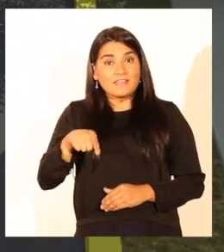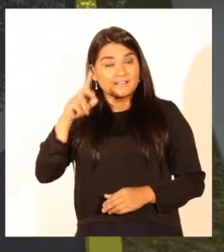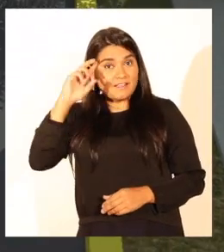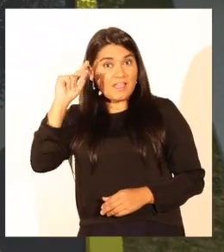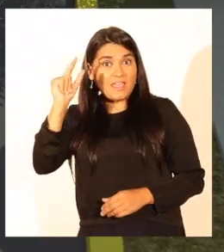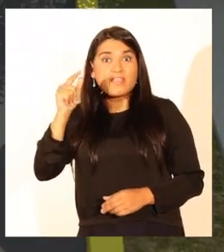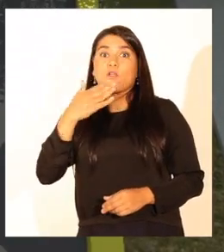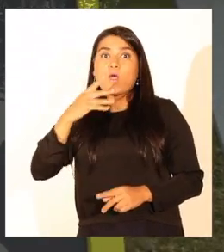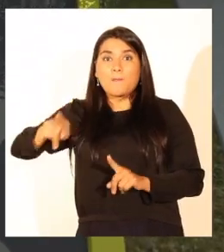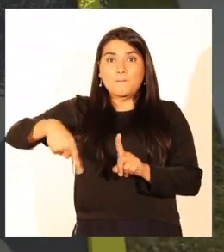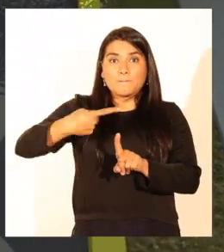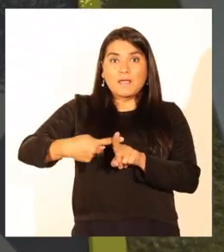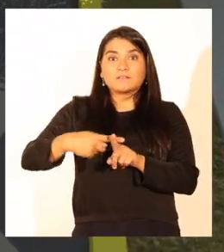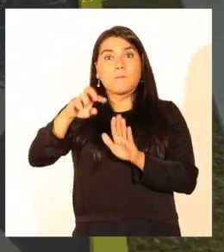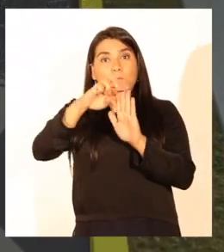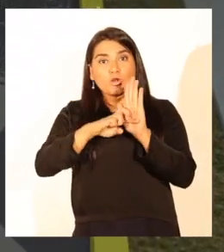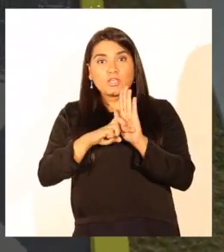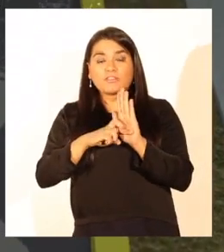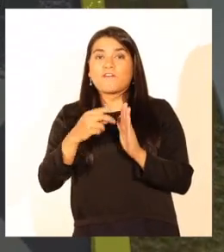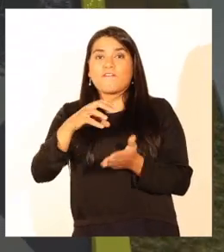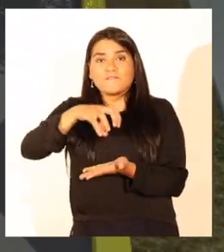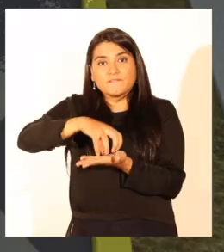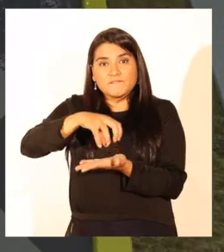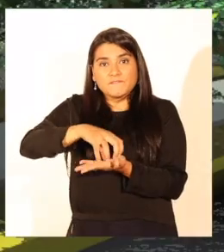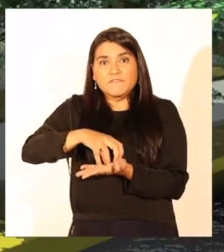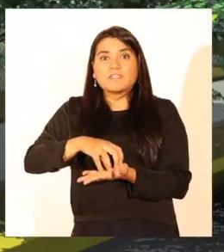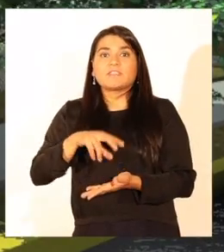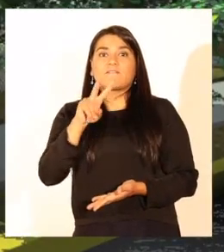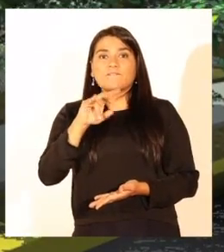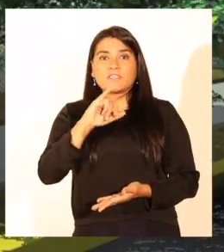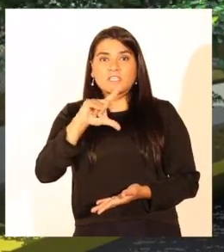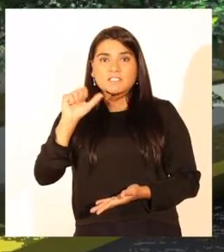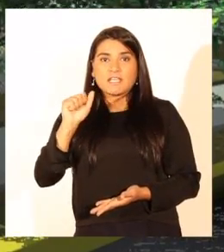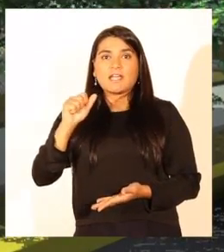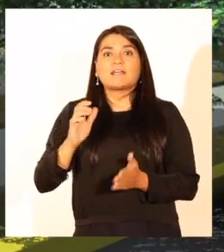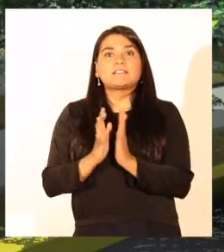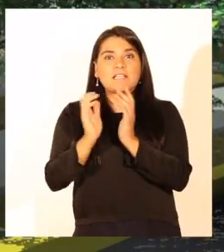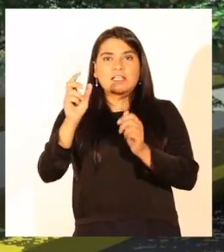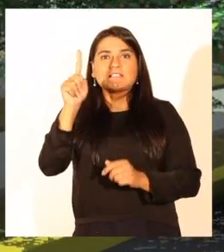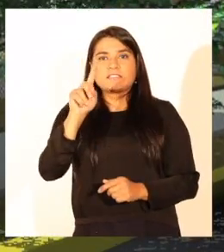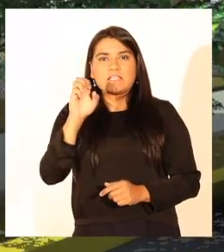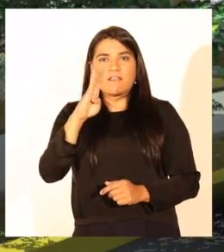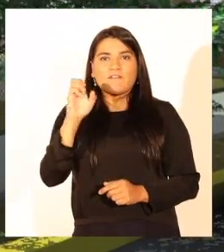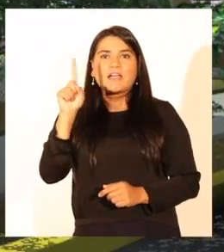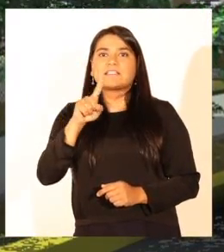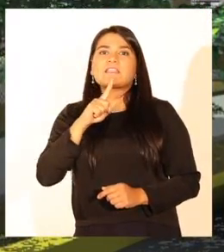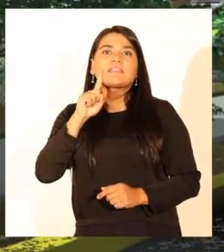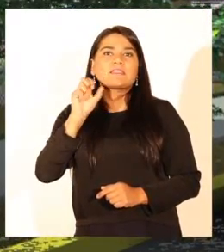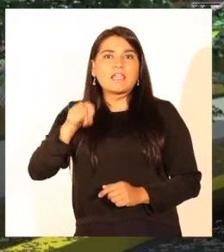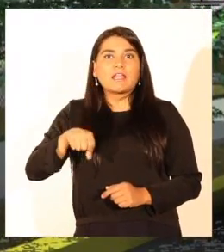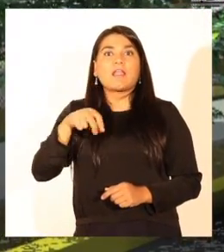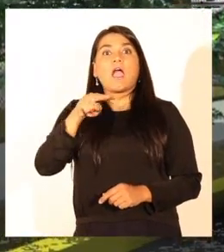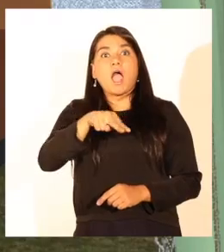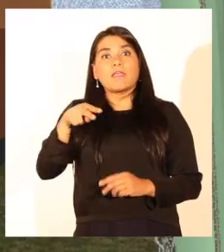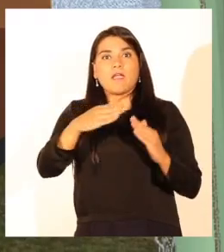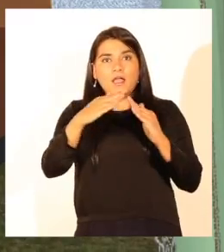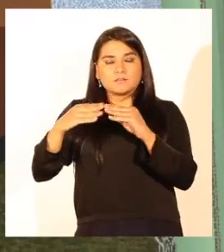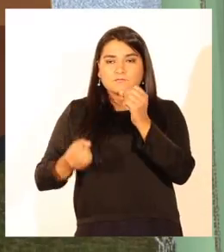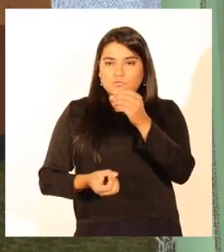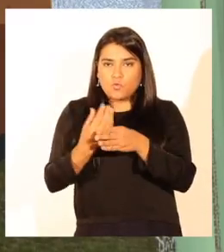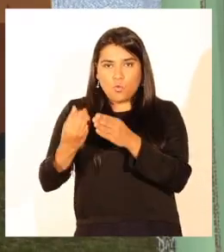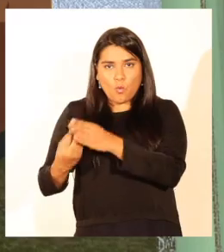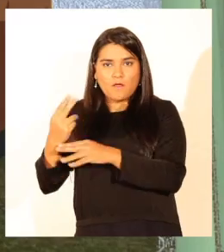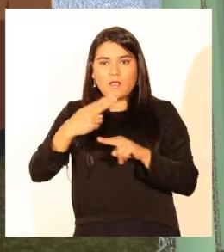iniciativa se sumó el proyecto integral Villa San Sebastián, que contempla la edificación de 184 viviendas que van a permitir